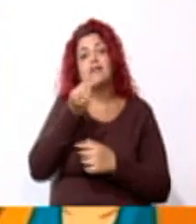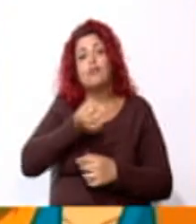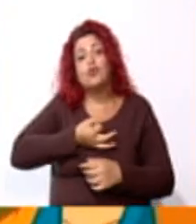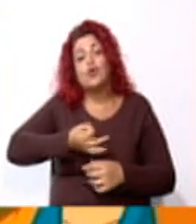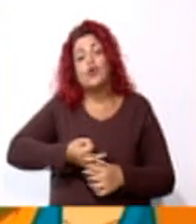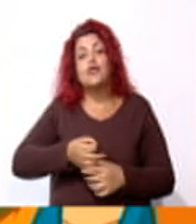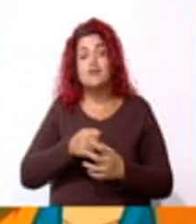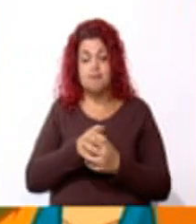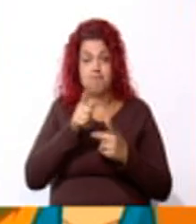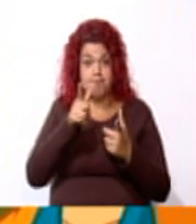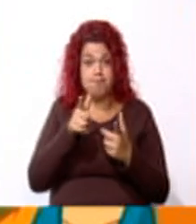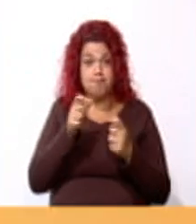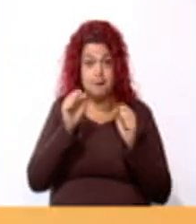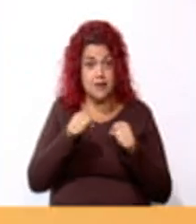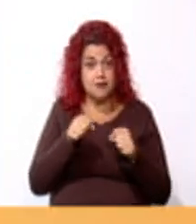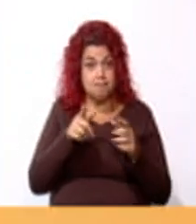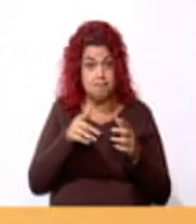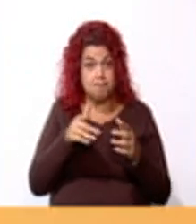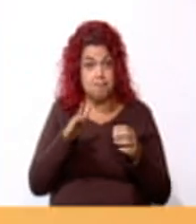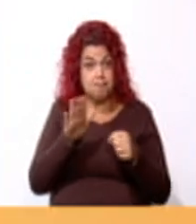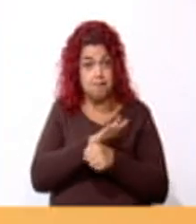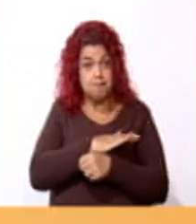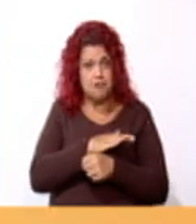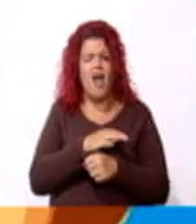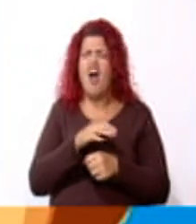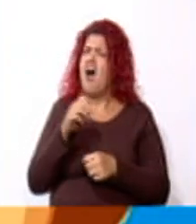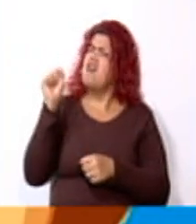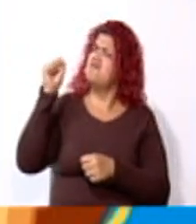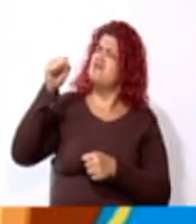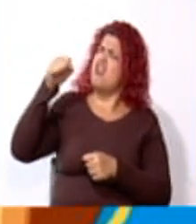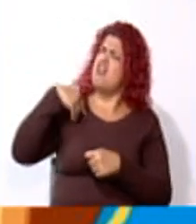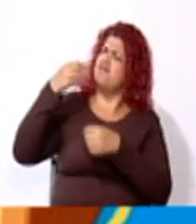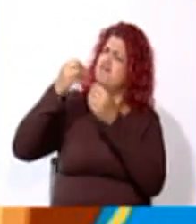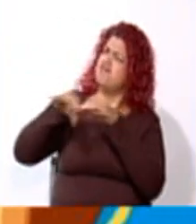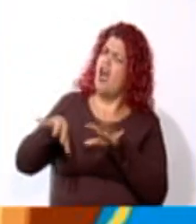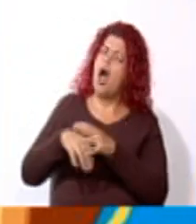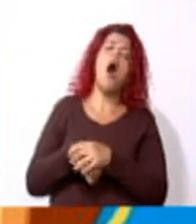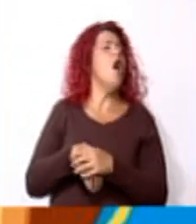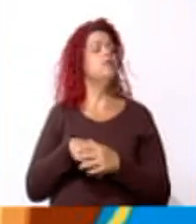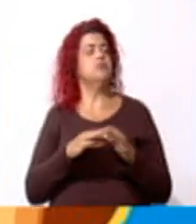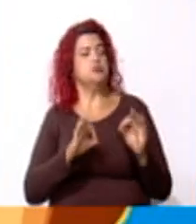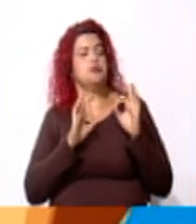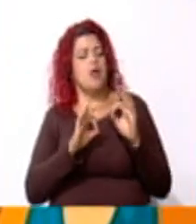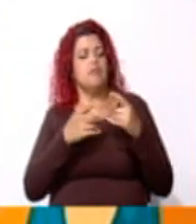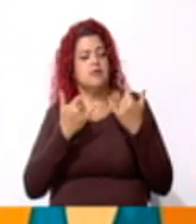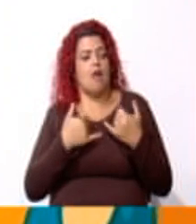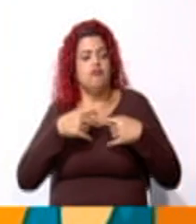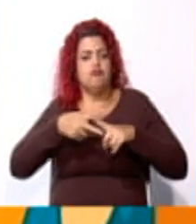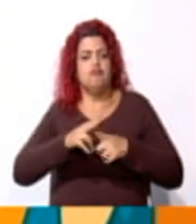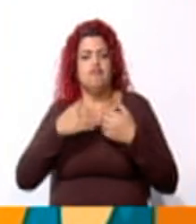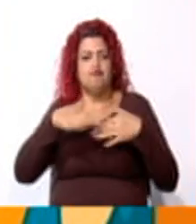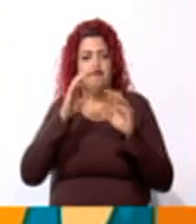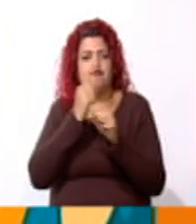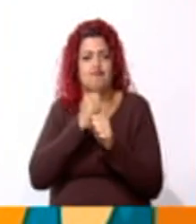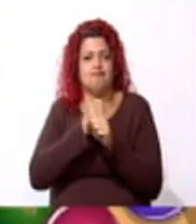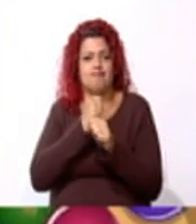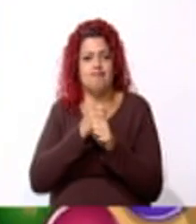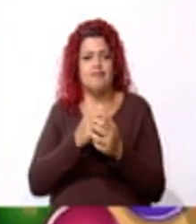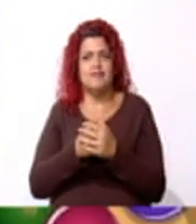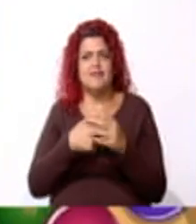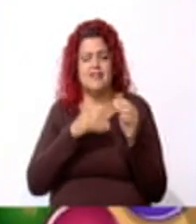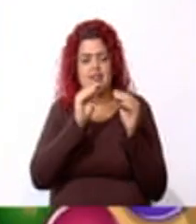¿Les alcanzan? Sí, y me sobran. Muy bien, entonces a trabajar. Armemos figuras.